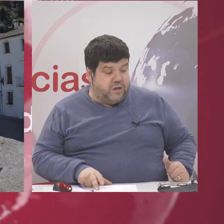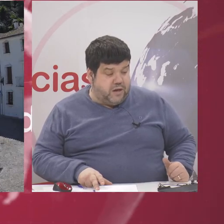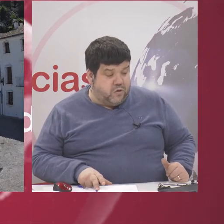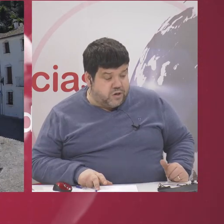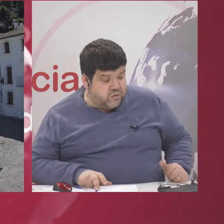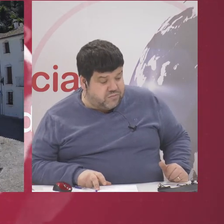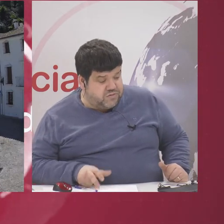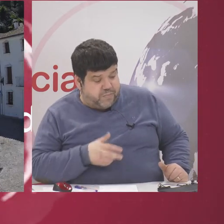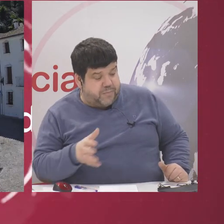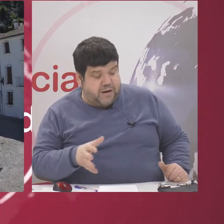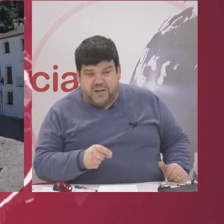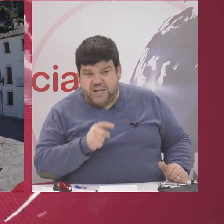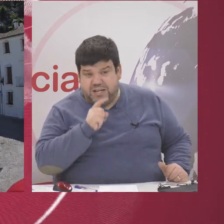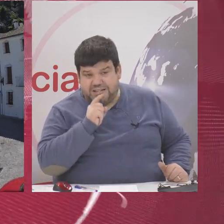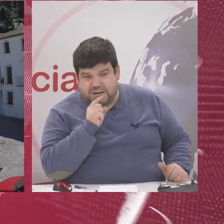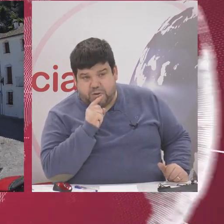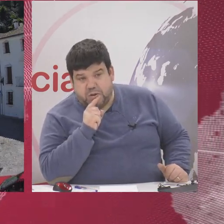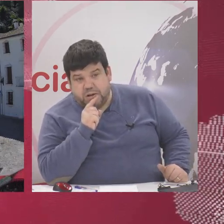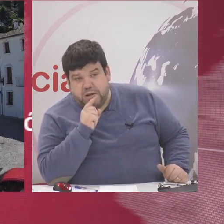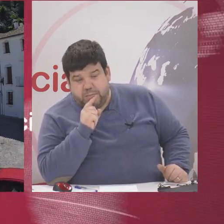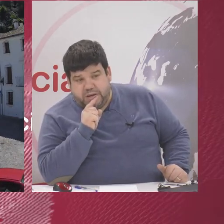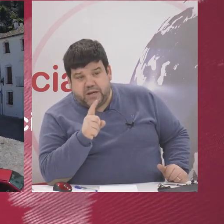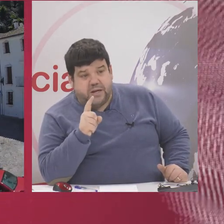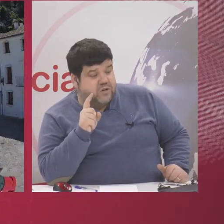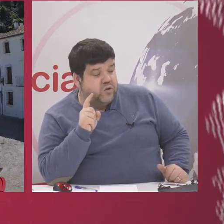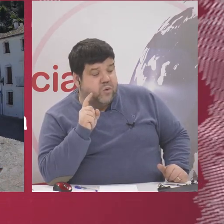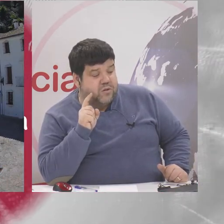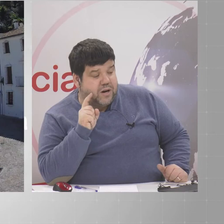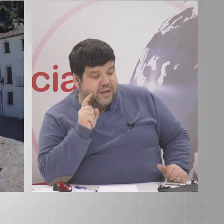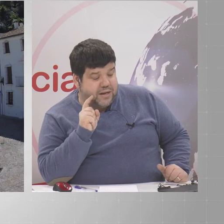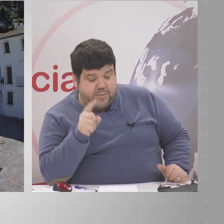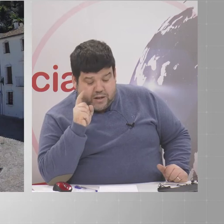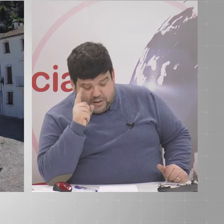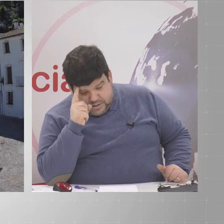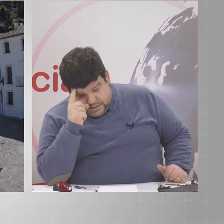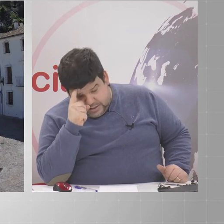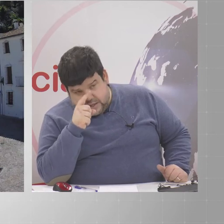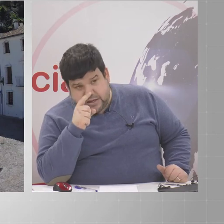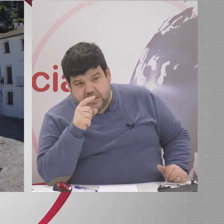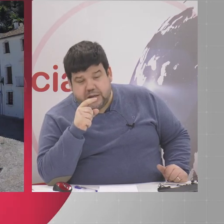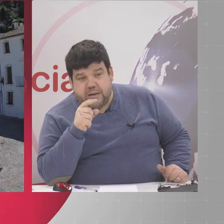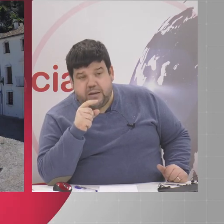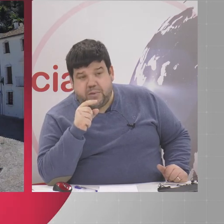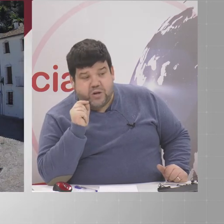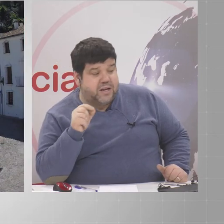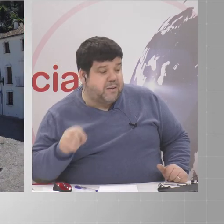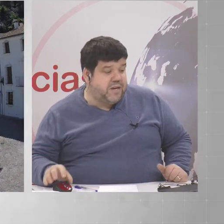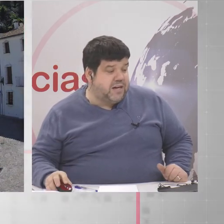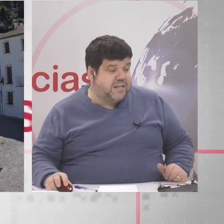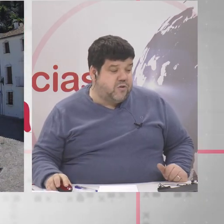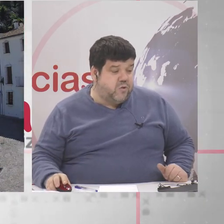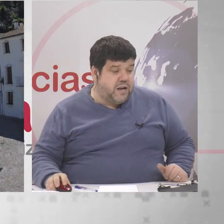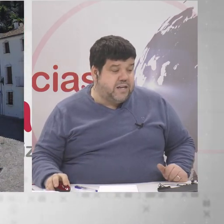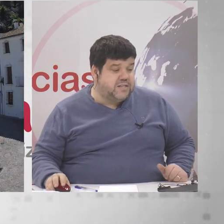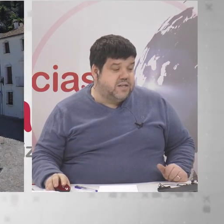próximos días en concreto se espera para el viernes y el sábado bien eso en cuanto a Grazalema que me voy a ir también